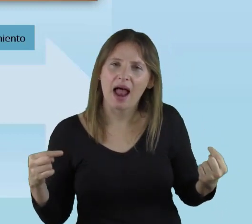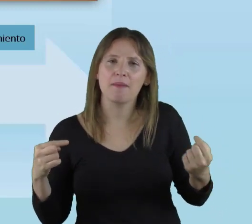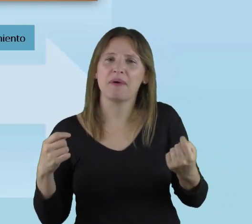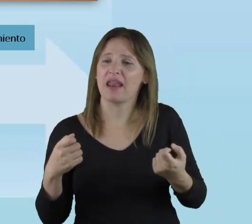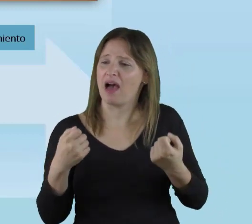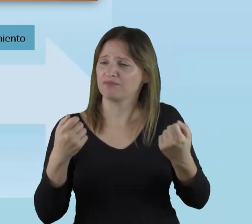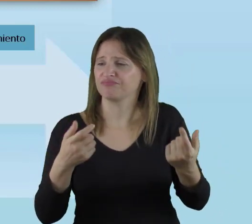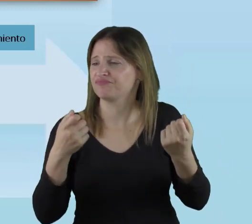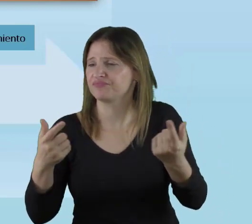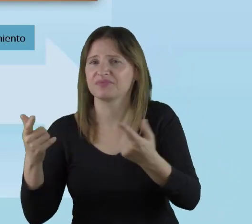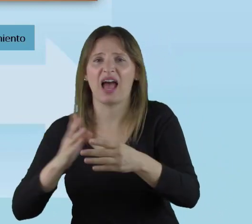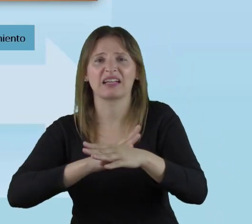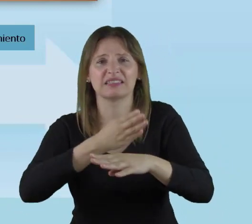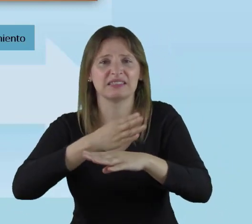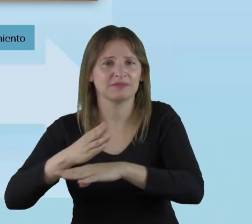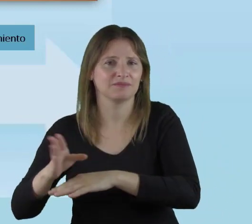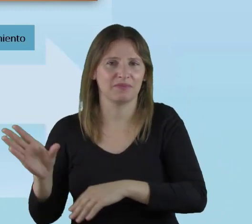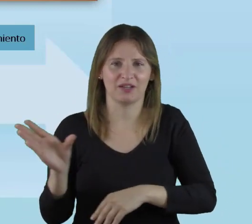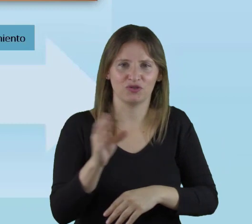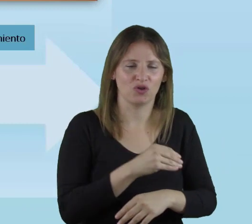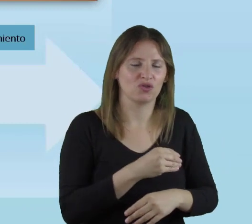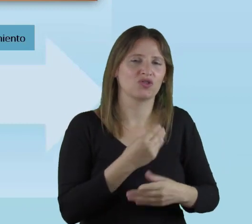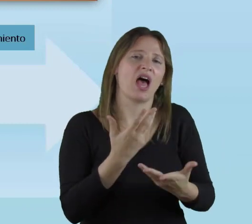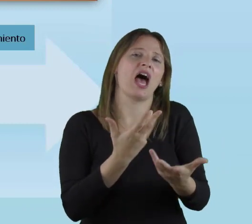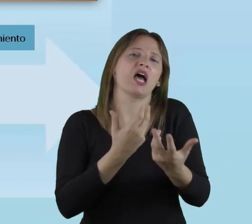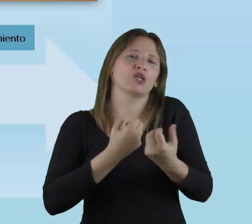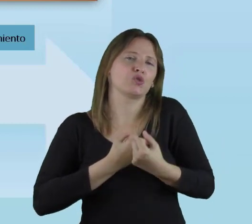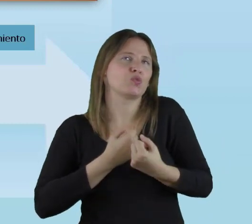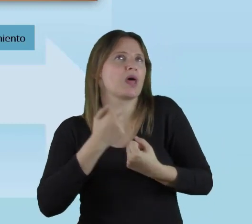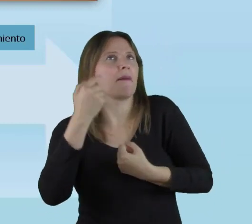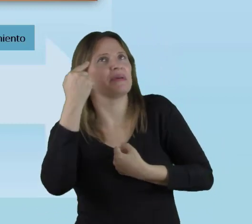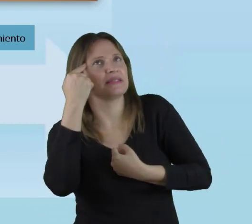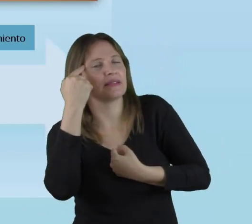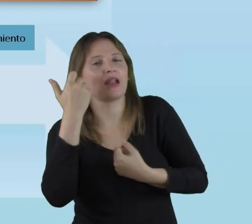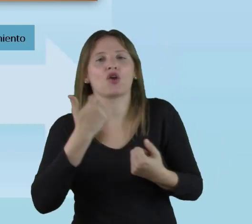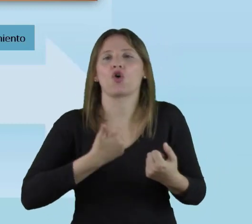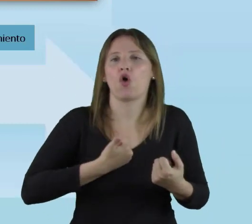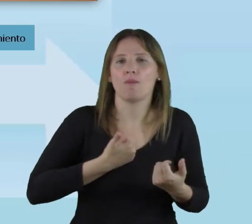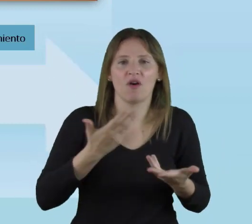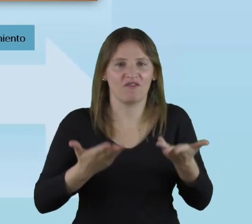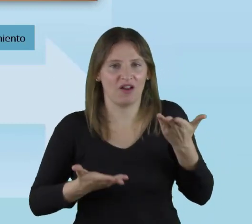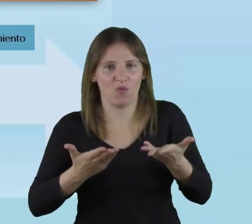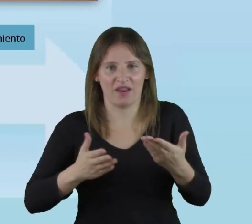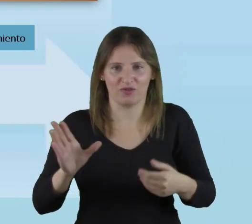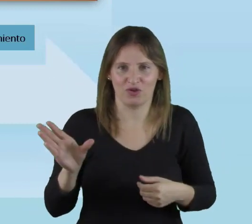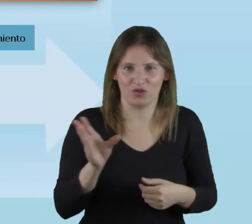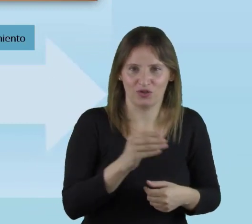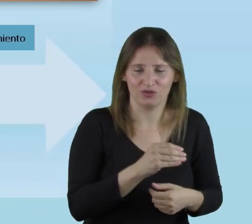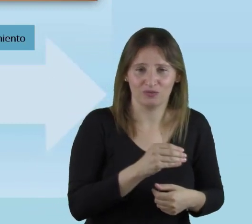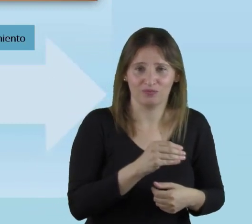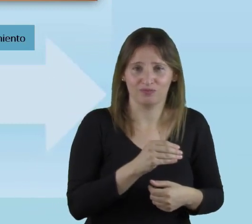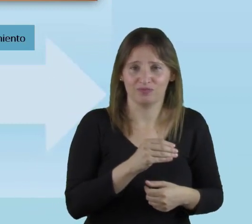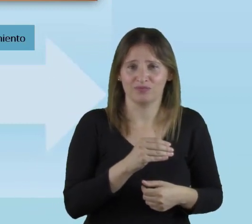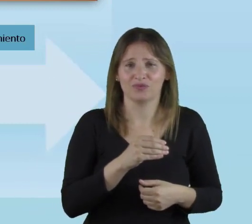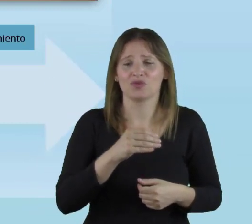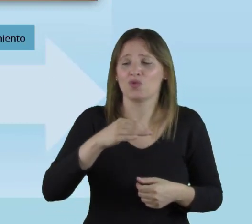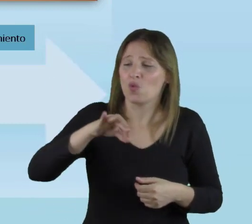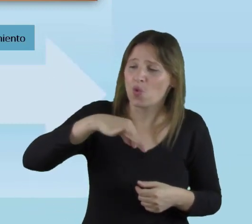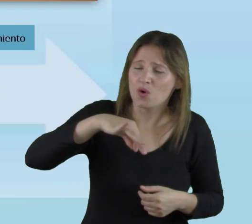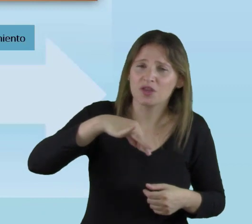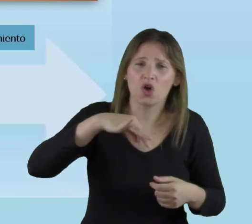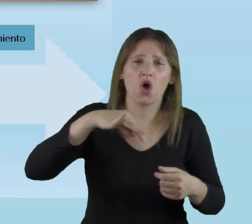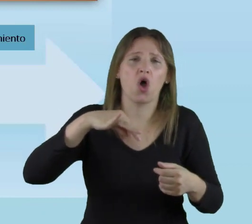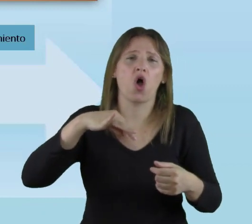materiales pensando en todos. Nos ayuda a pensar cómo evaluar a todos